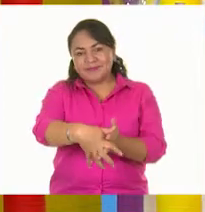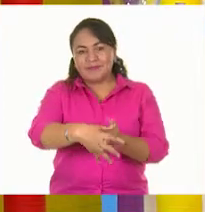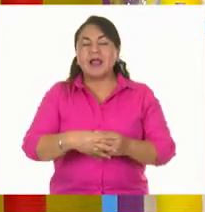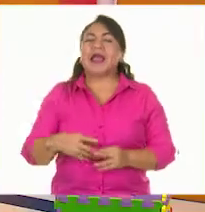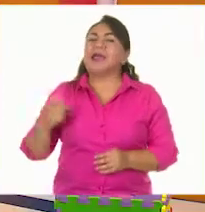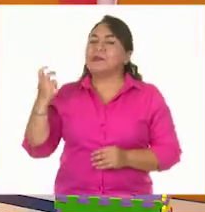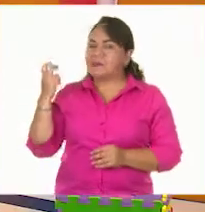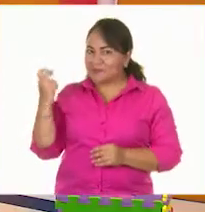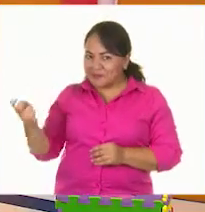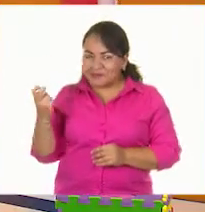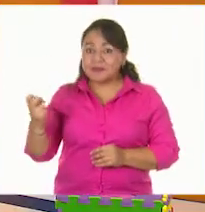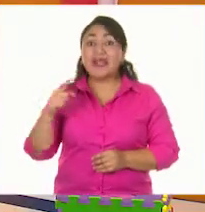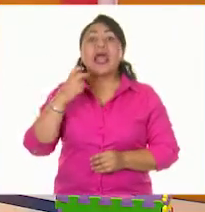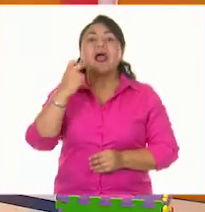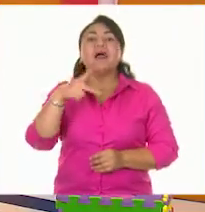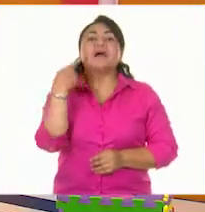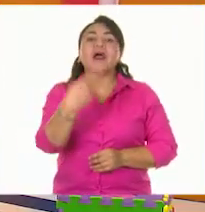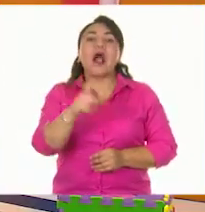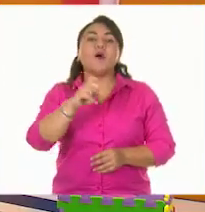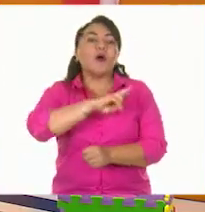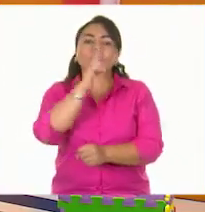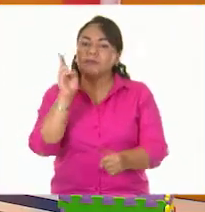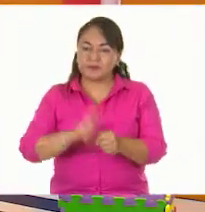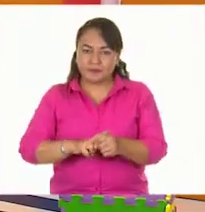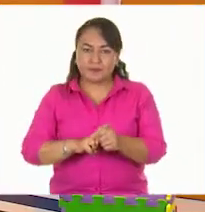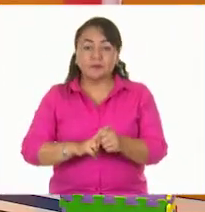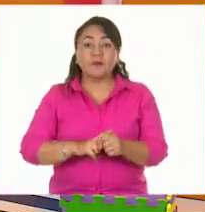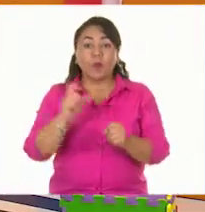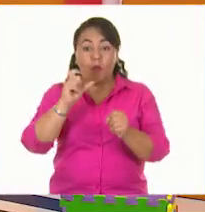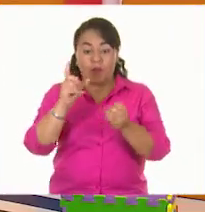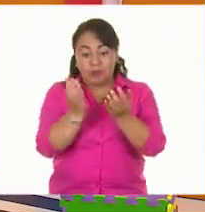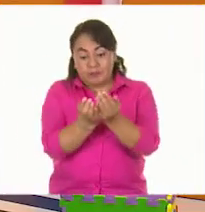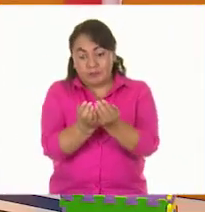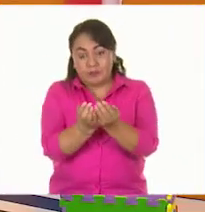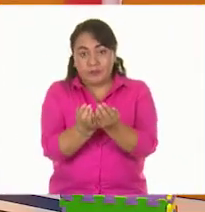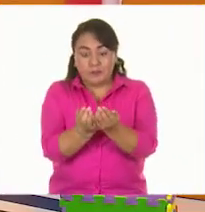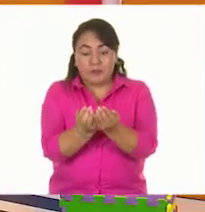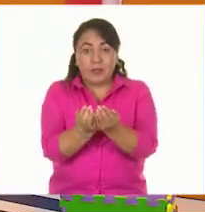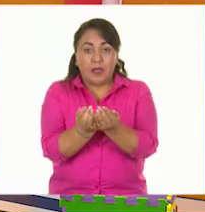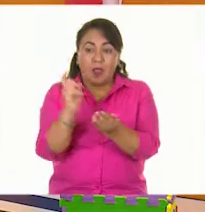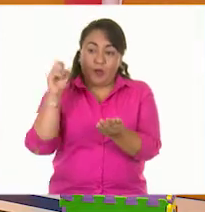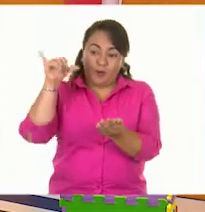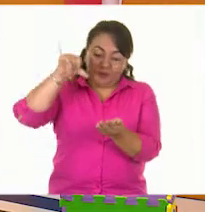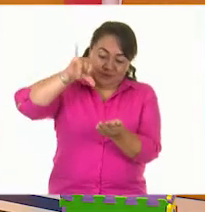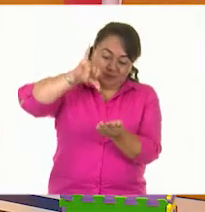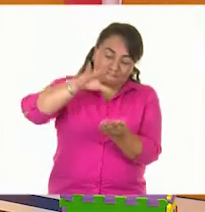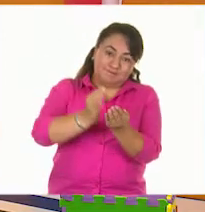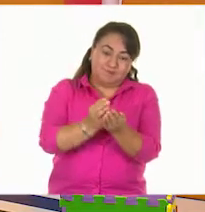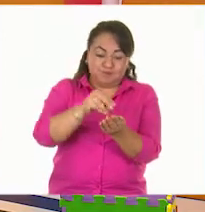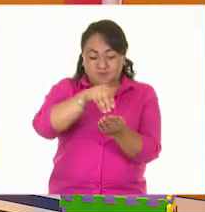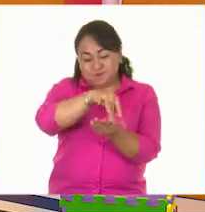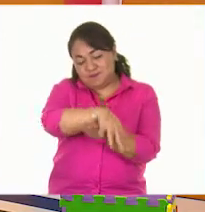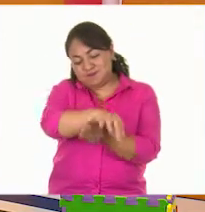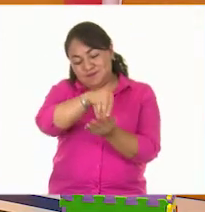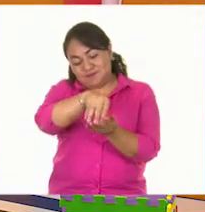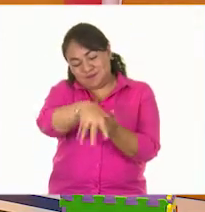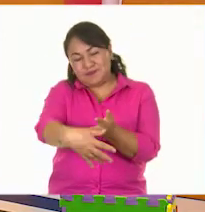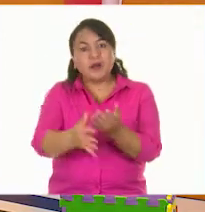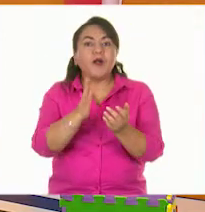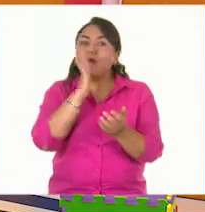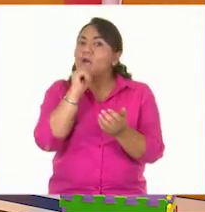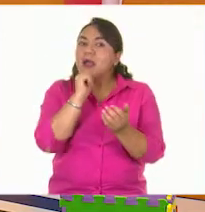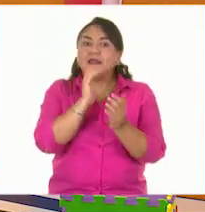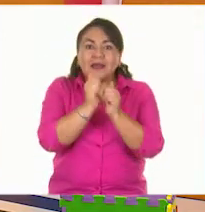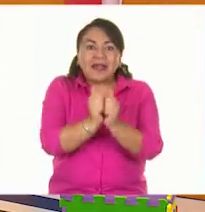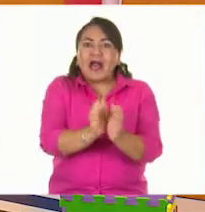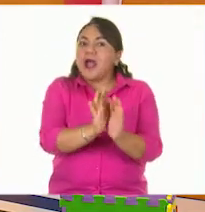Exacto. Esa es la fluidez del agua. Cuando caía el agua en las manos de Alexia, pasaba por todos lados. No la podía